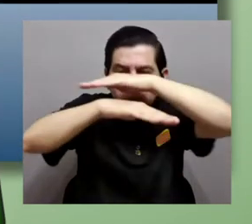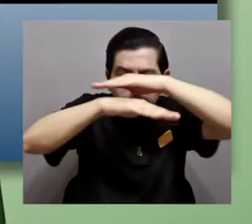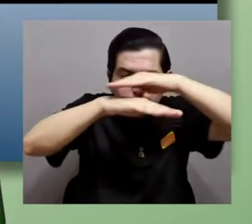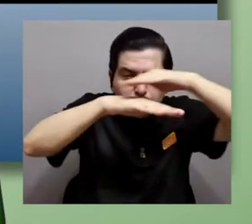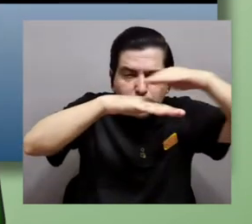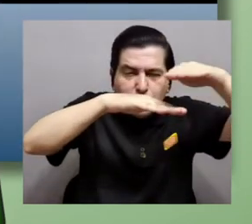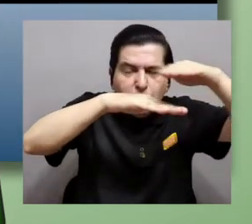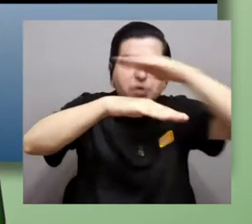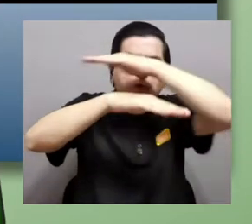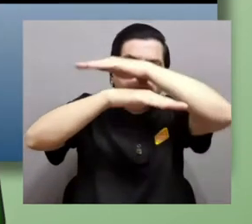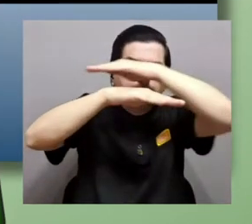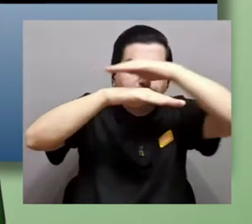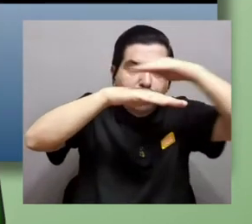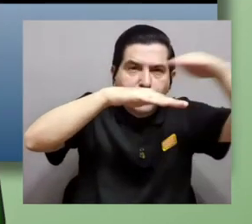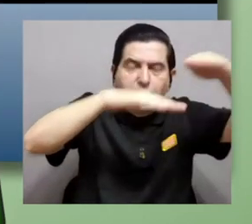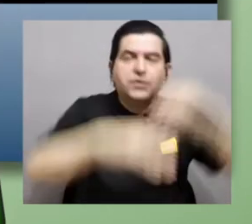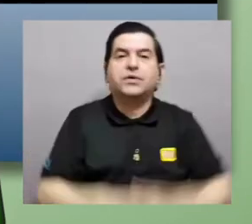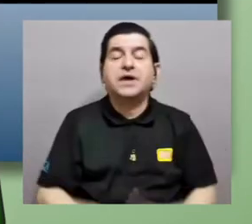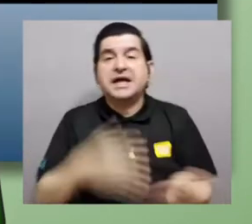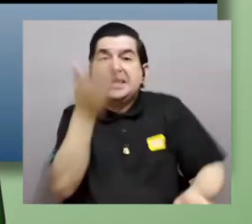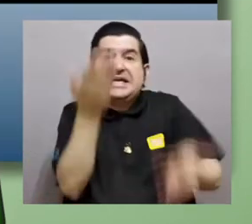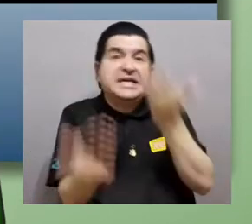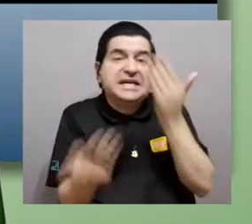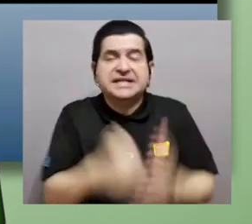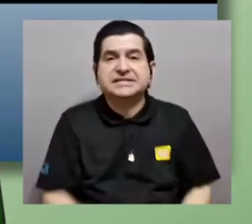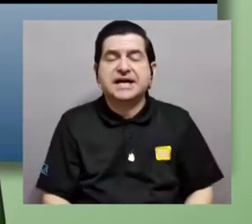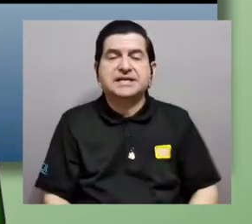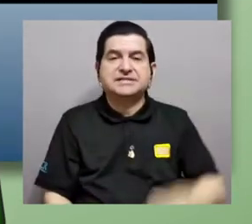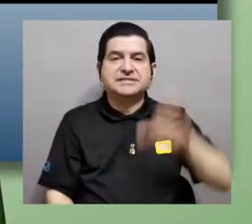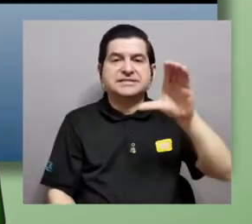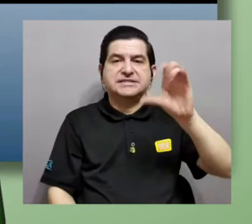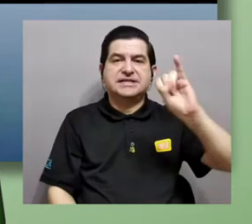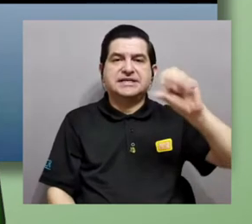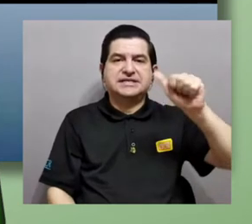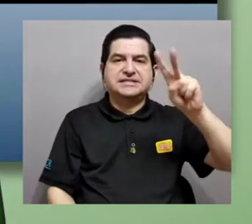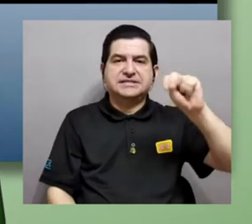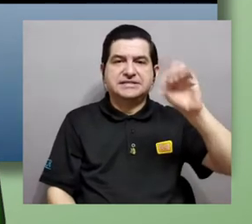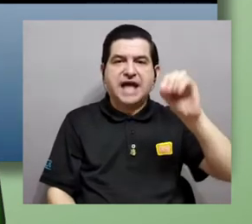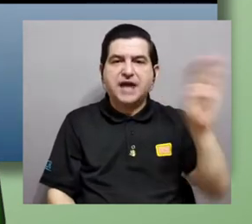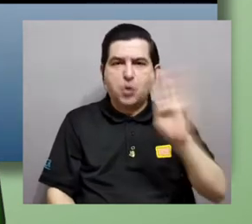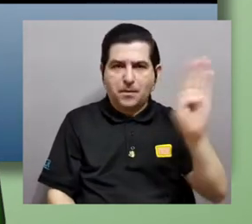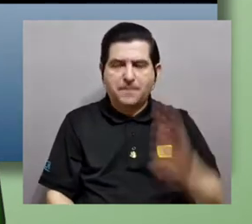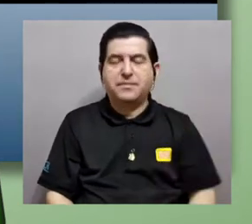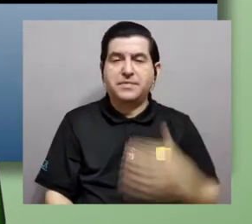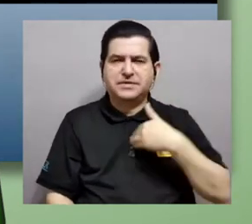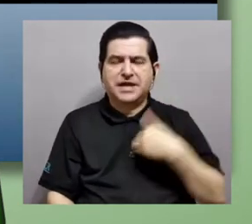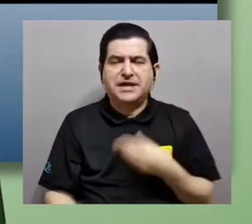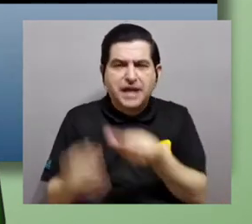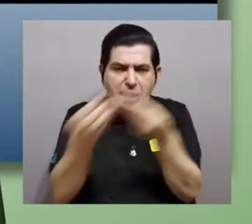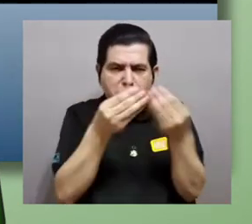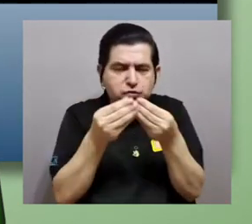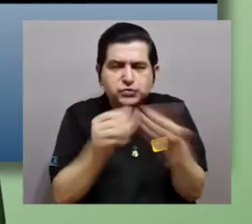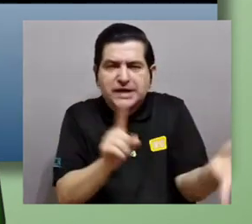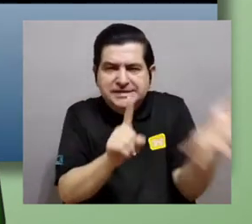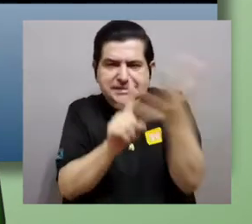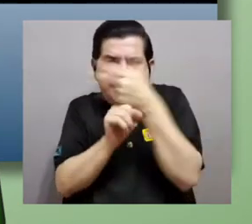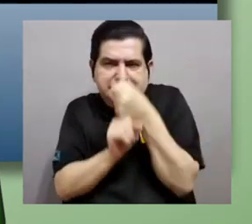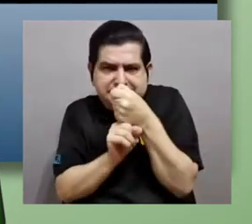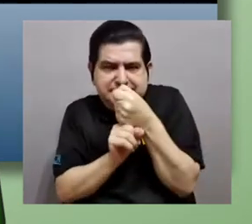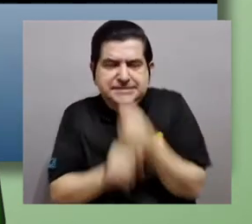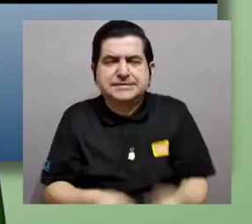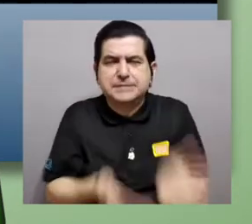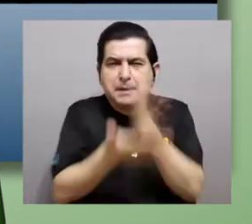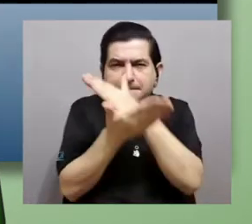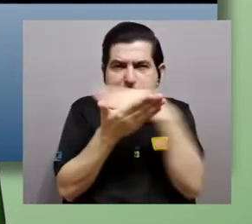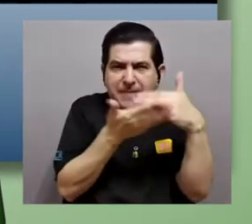laminados, formados posiblemente por cianobacterias que tienen sustancias pegajosas, que atrapan